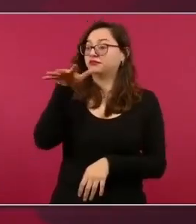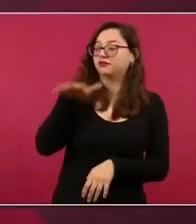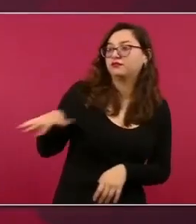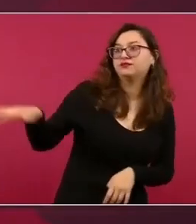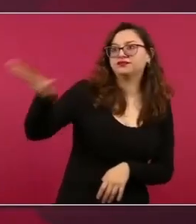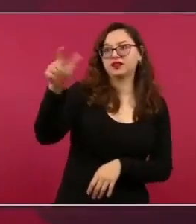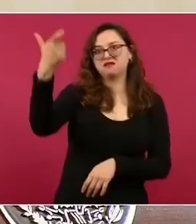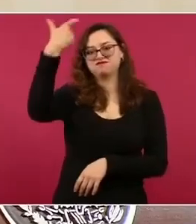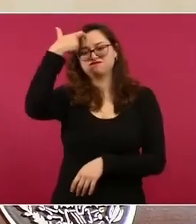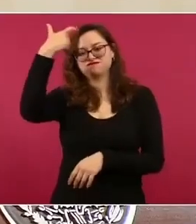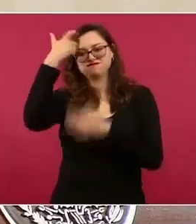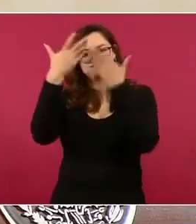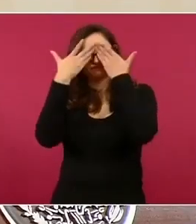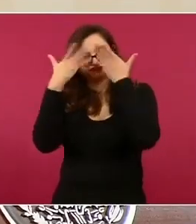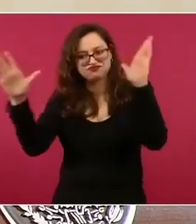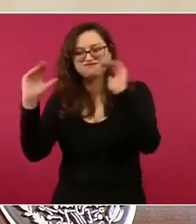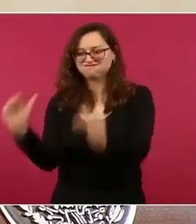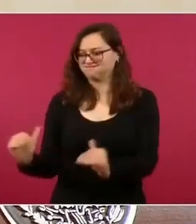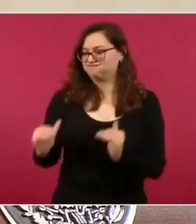y el pueblo es mucha pieza.